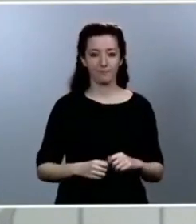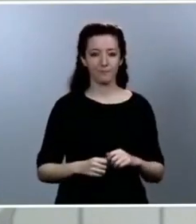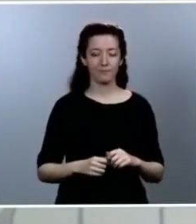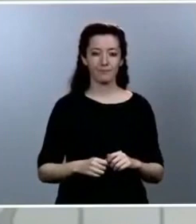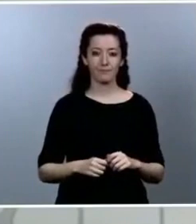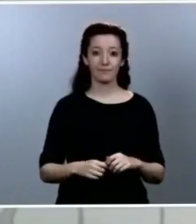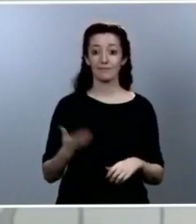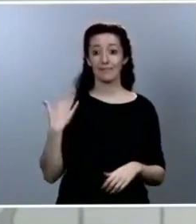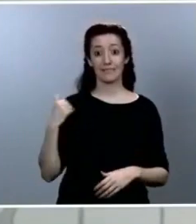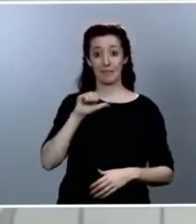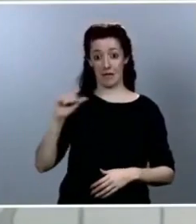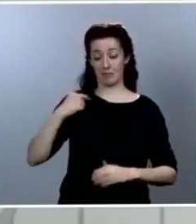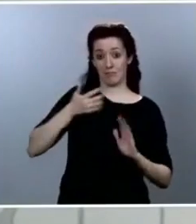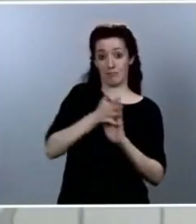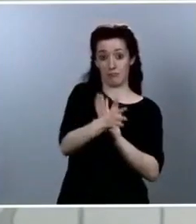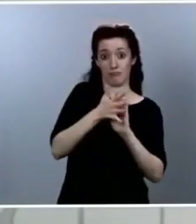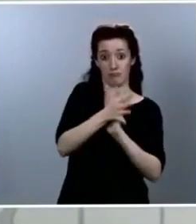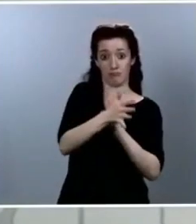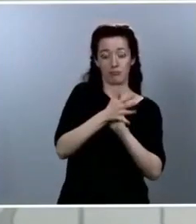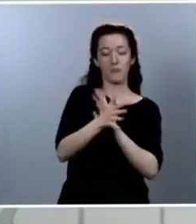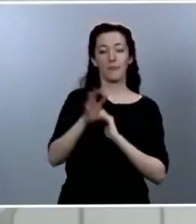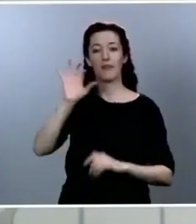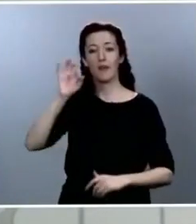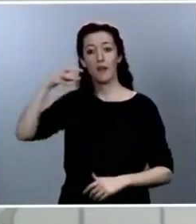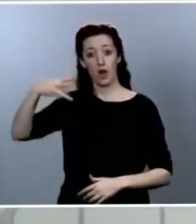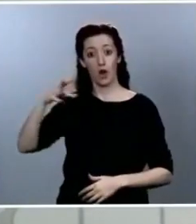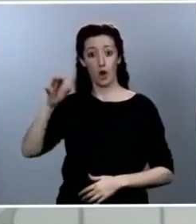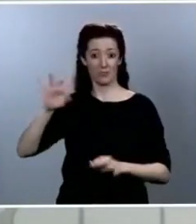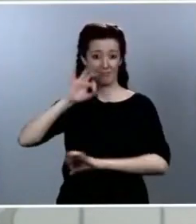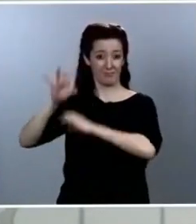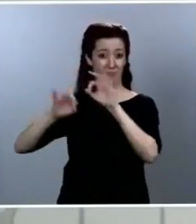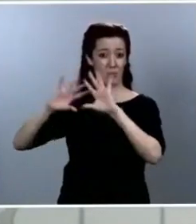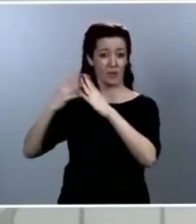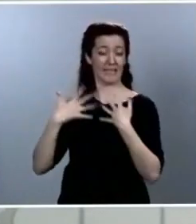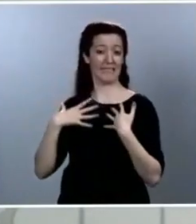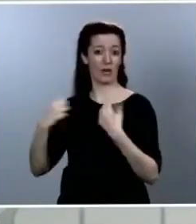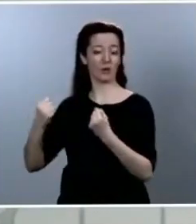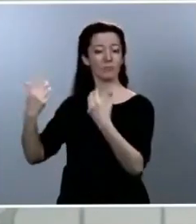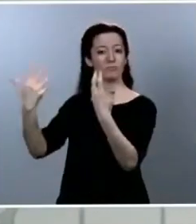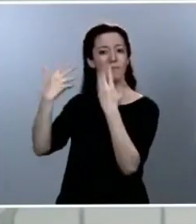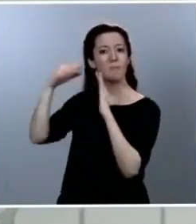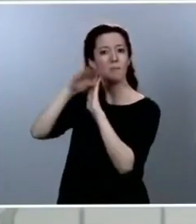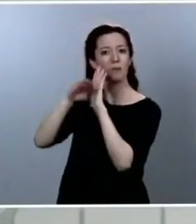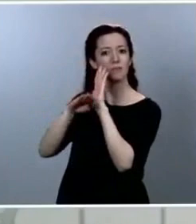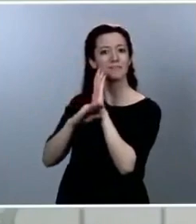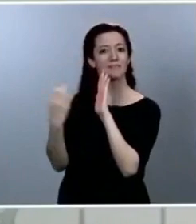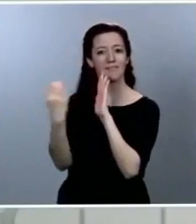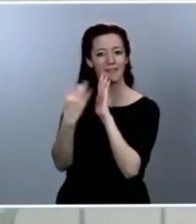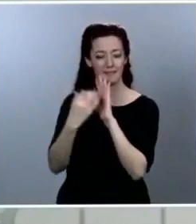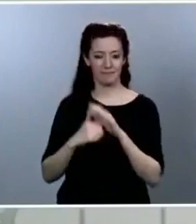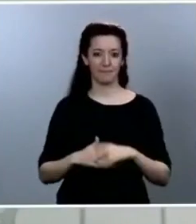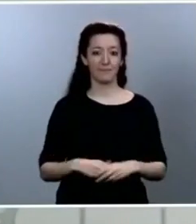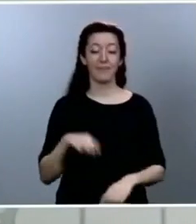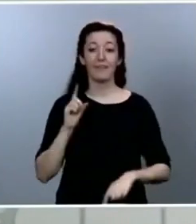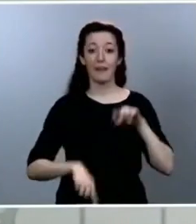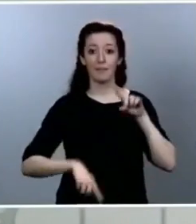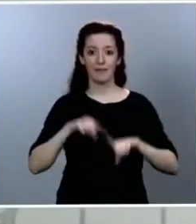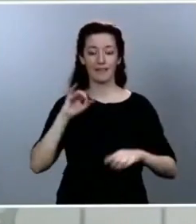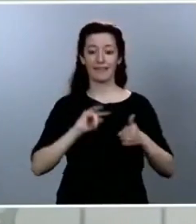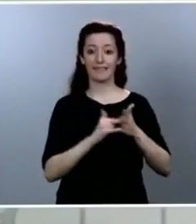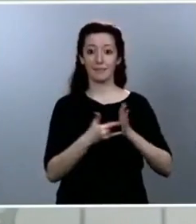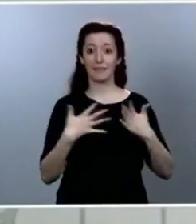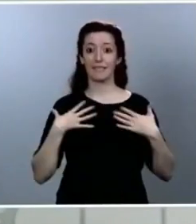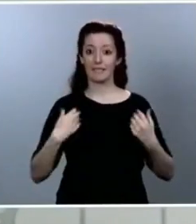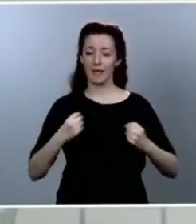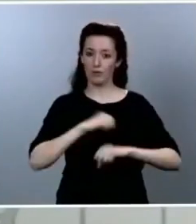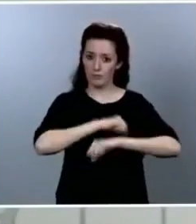Mundial de la Salud se refieren en primer lugar al refuerzo de nuestras capacidades de asistencia sanitaria. En segundo lugar, a